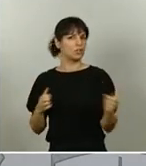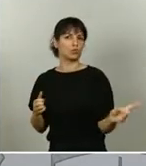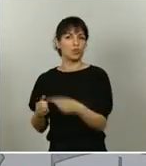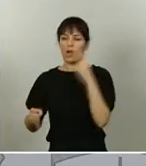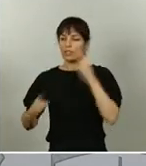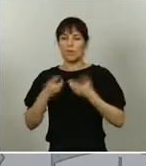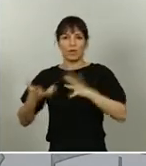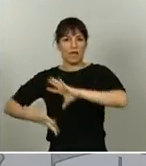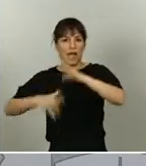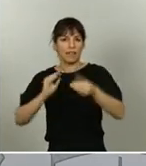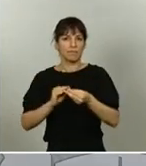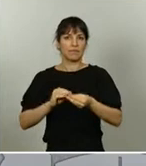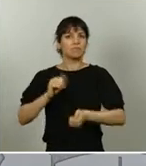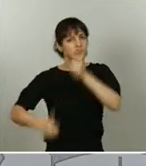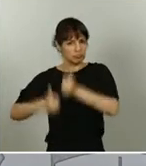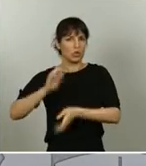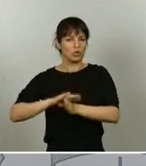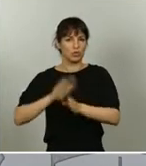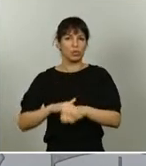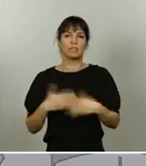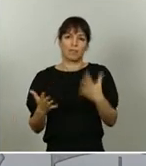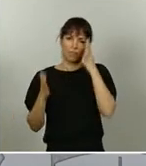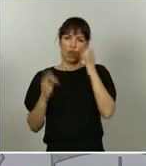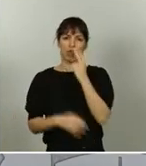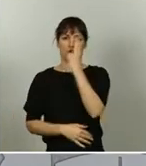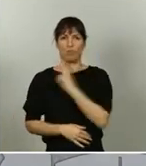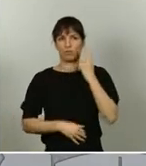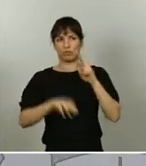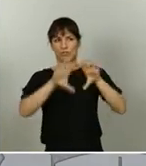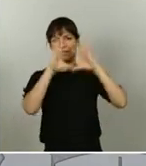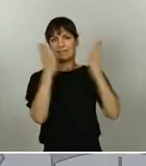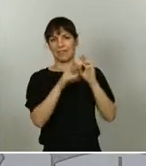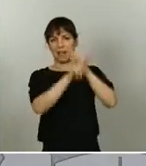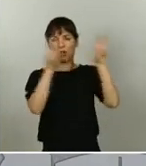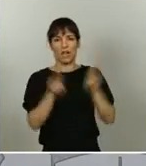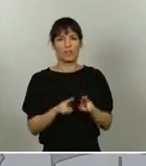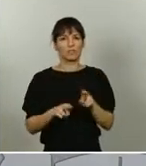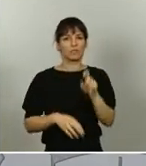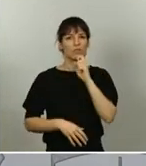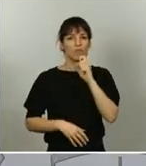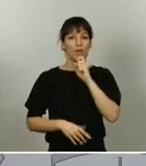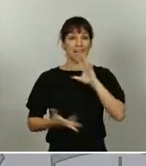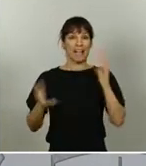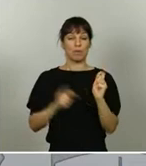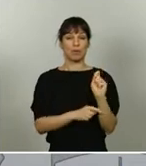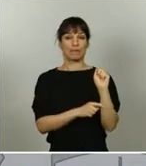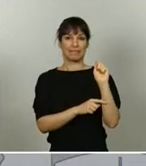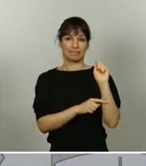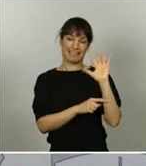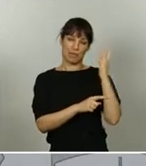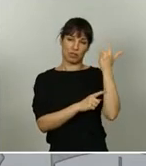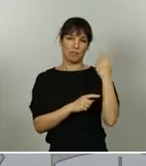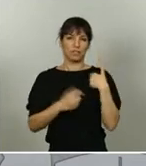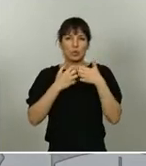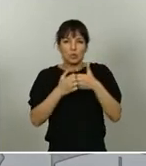lógicamente, con nuestros compromisos internacionales de lucha, adaptación y mitigación del cambio climático. Queremos promover la estabilidad,